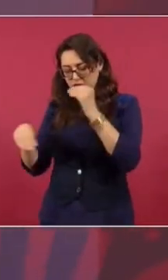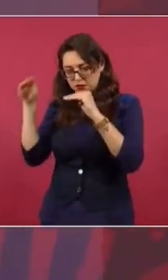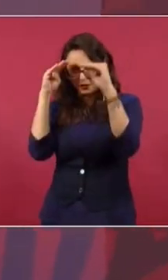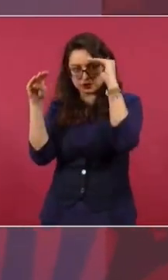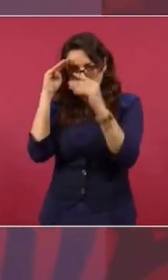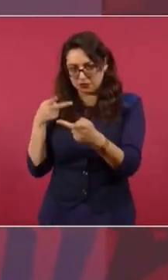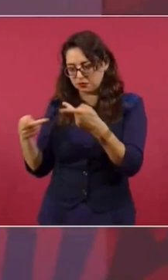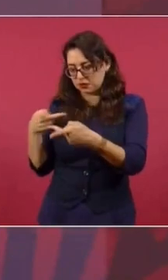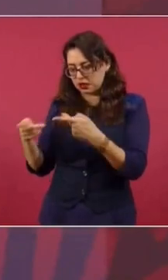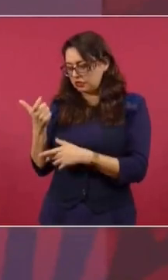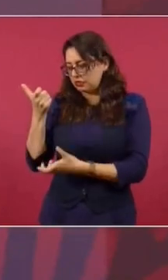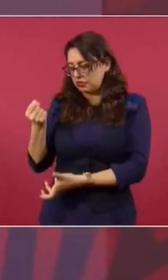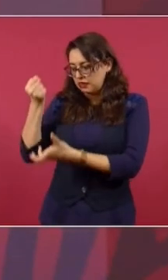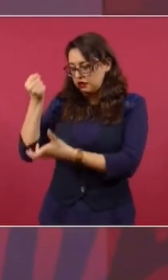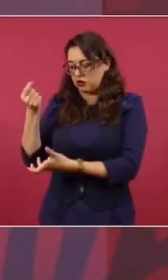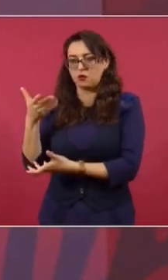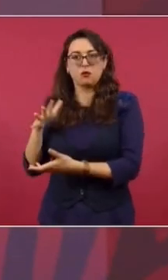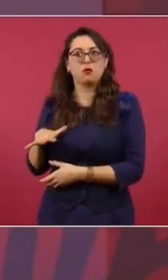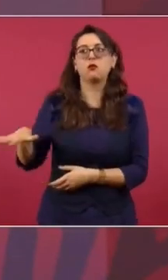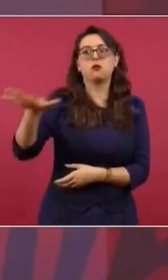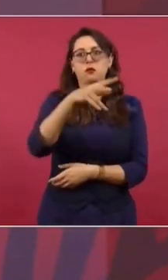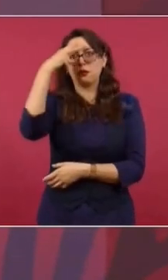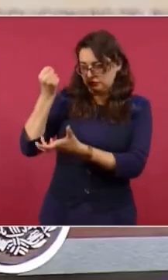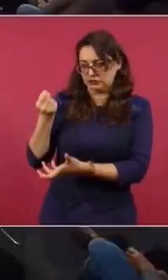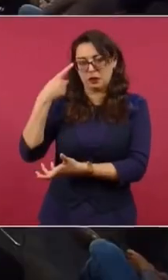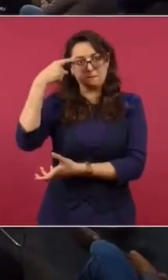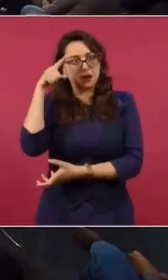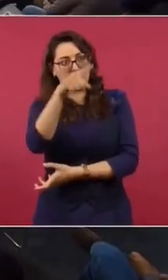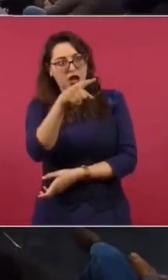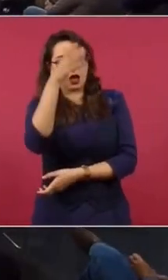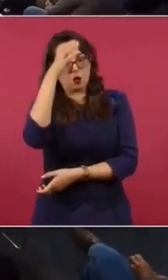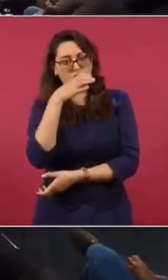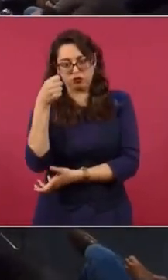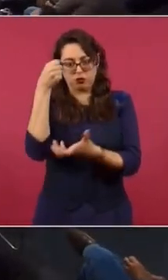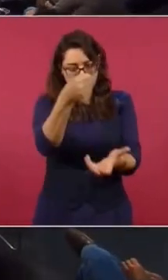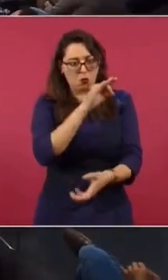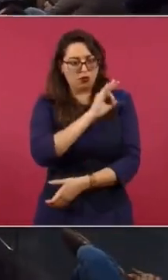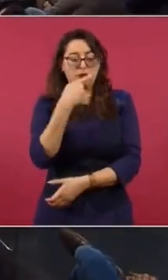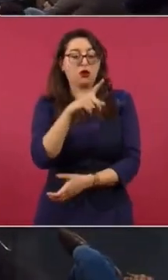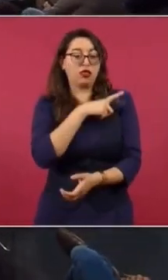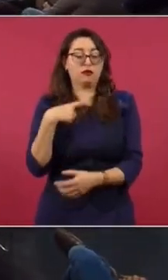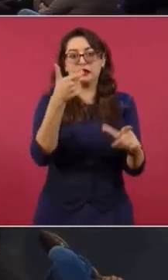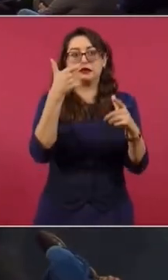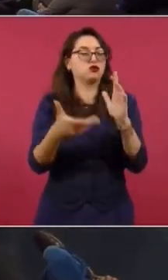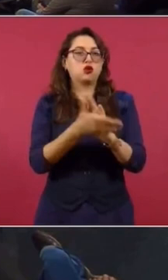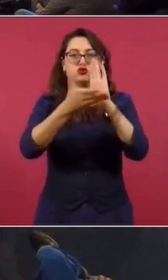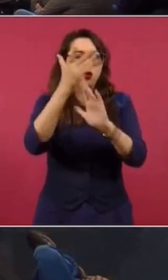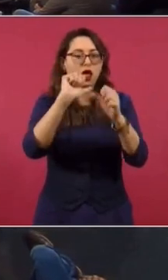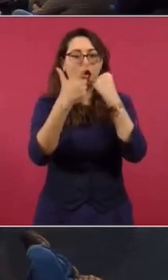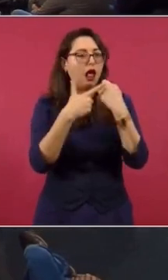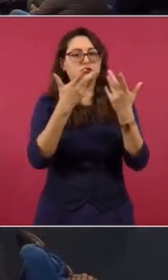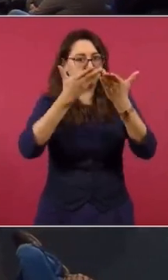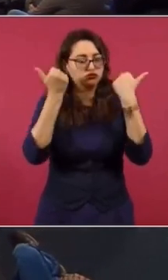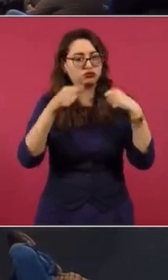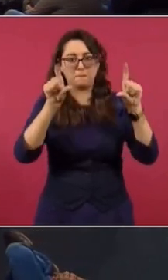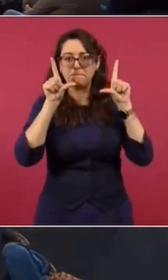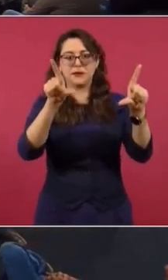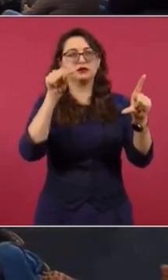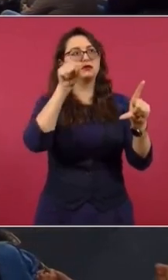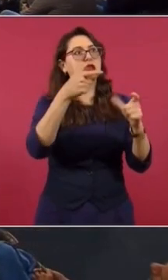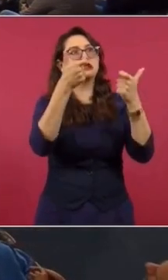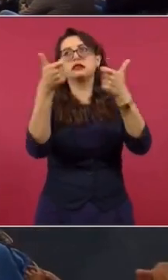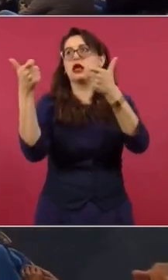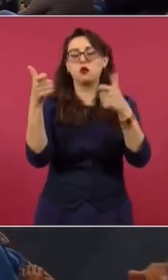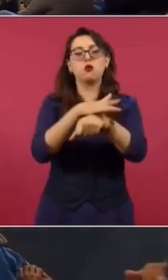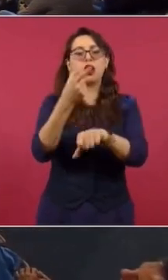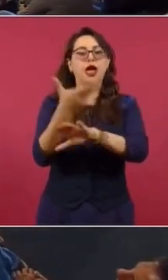¿Cómo se le devuelve al pueblo de Coahuila y al pueblo de México? ¿Cuánto es lo que van a enviar? De el que fue